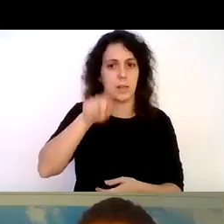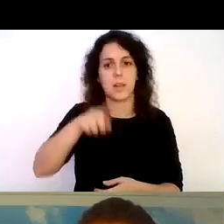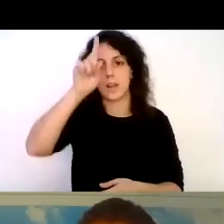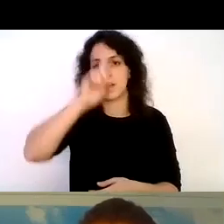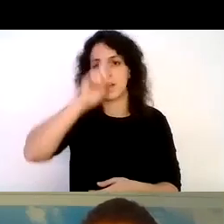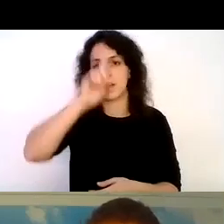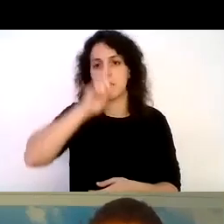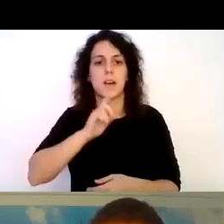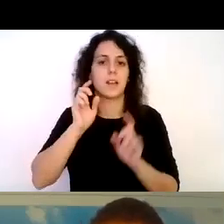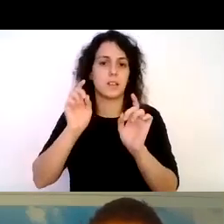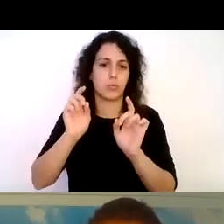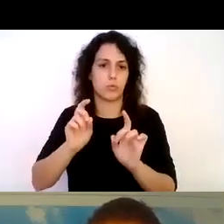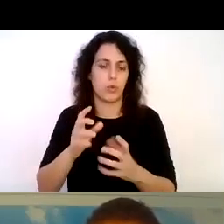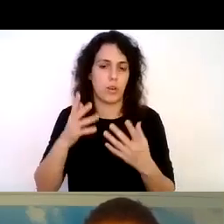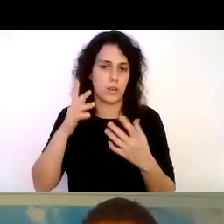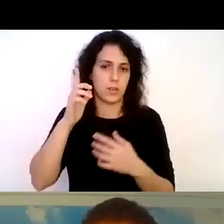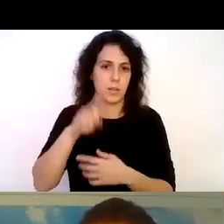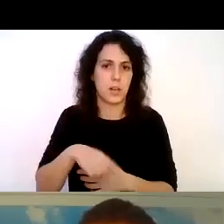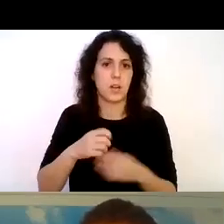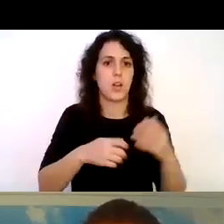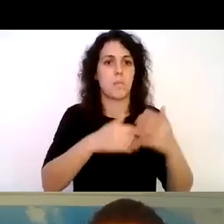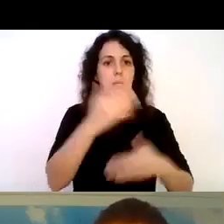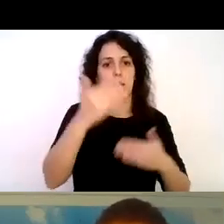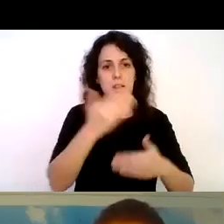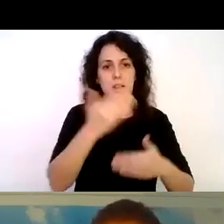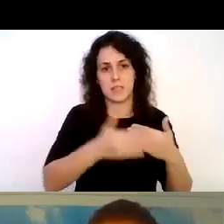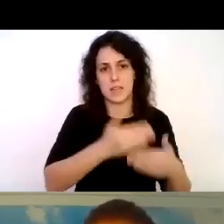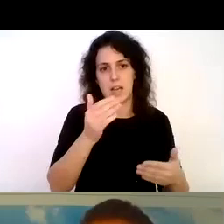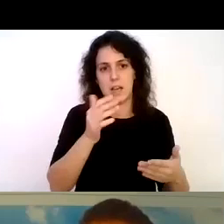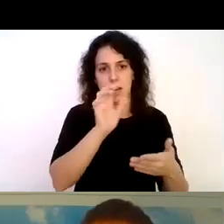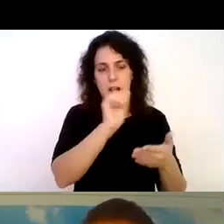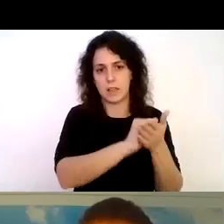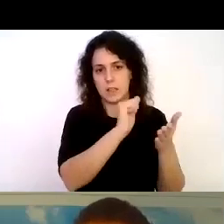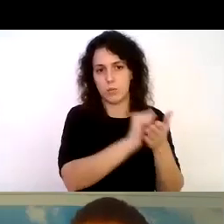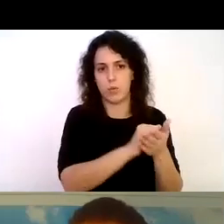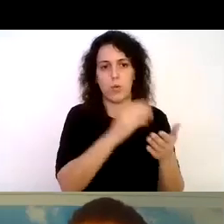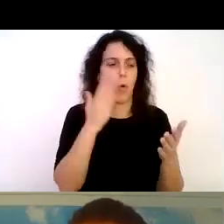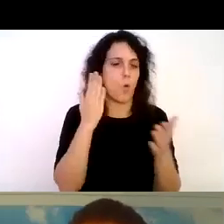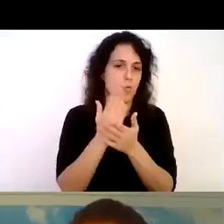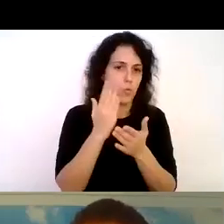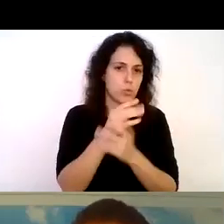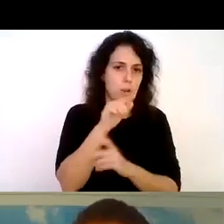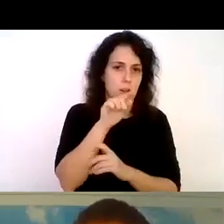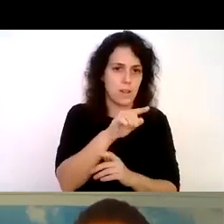instructores y una nota de prensa de cursos que dicté allí